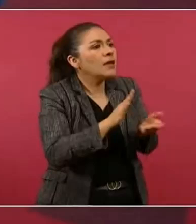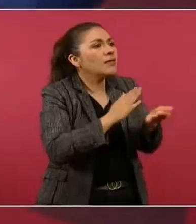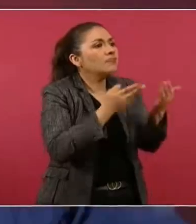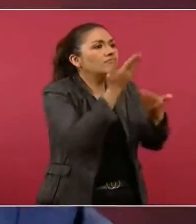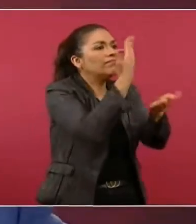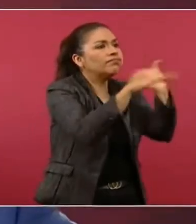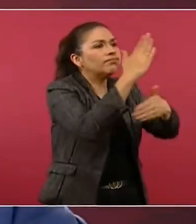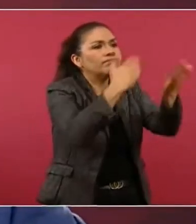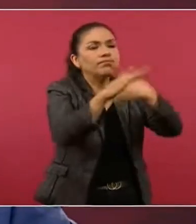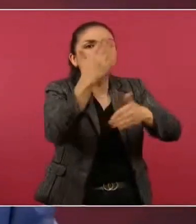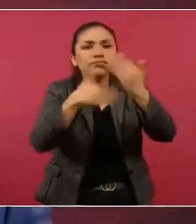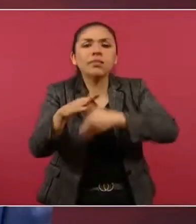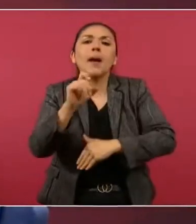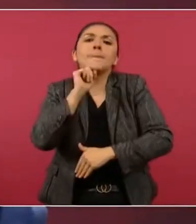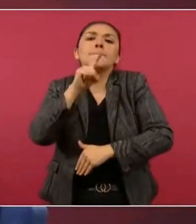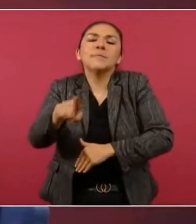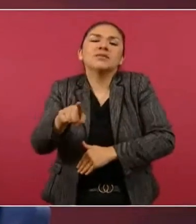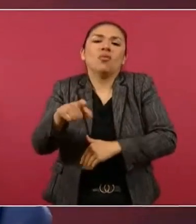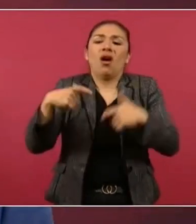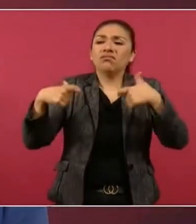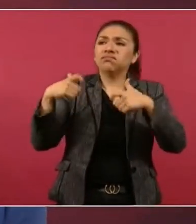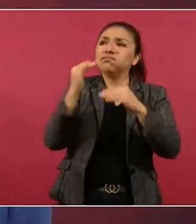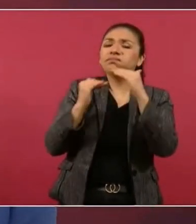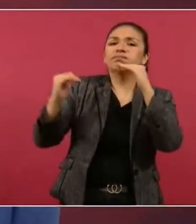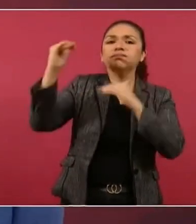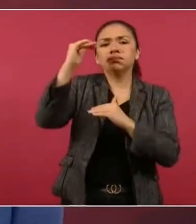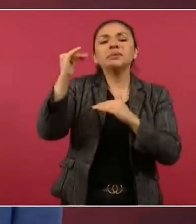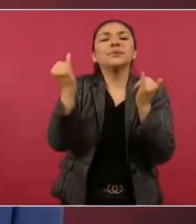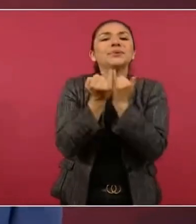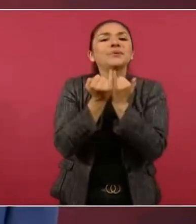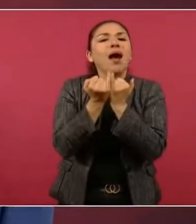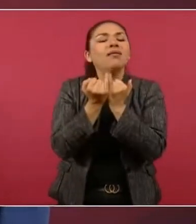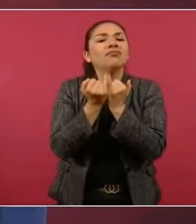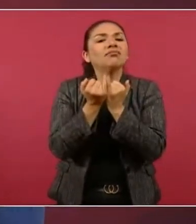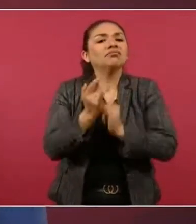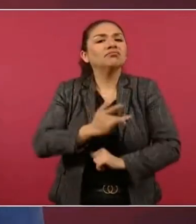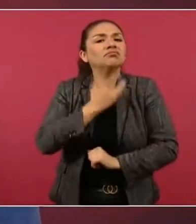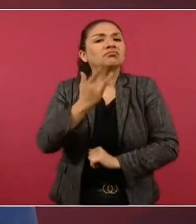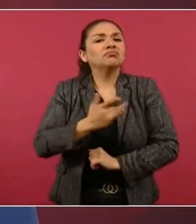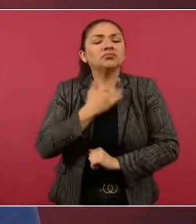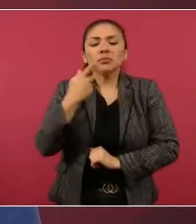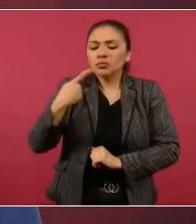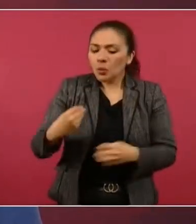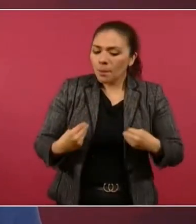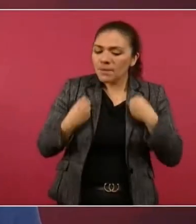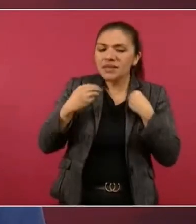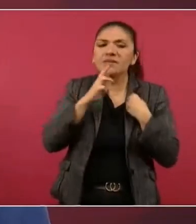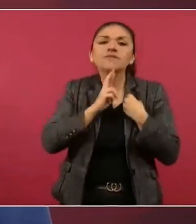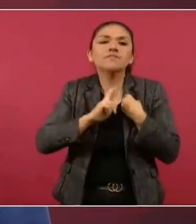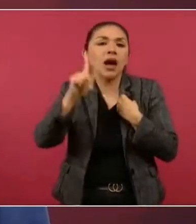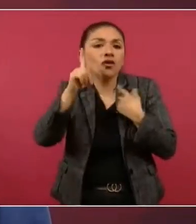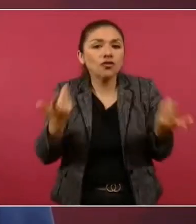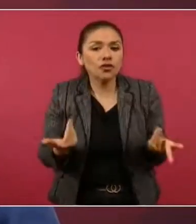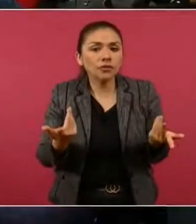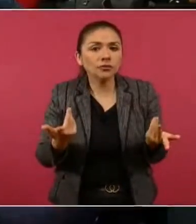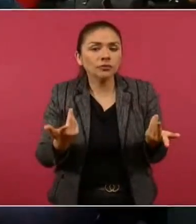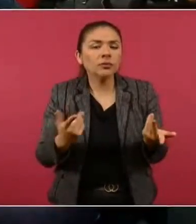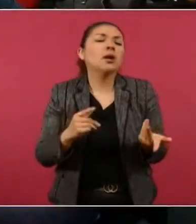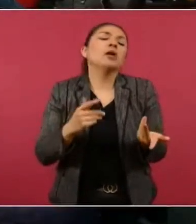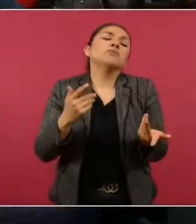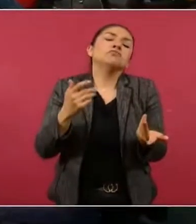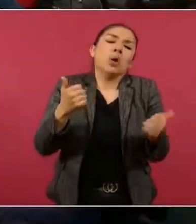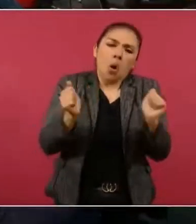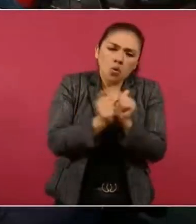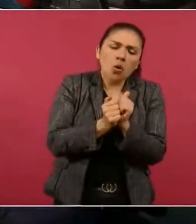bueno, también los de arriba se ayudan. Lo único que cambiamos